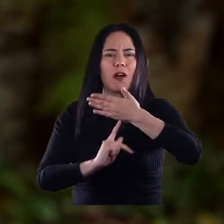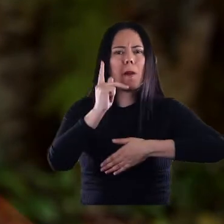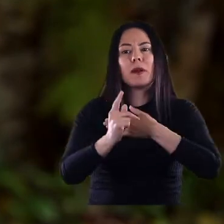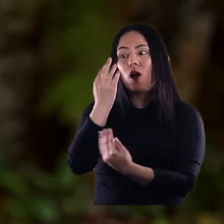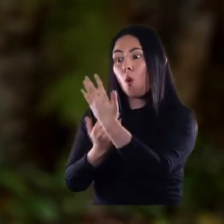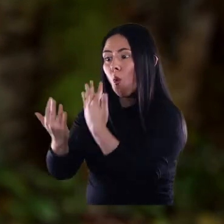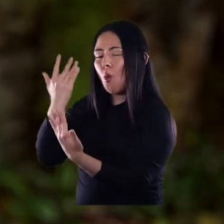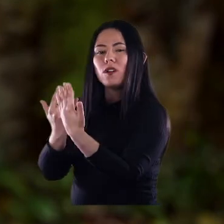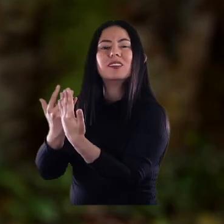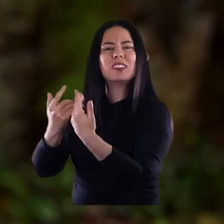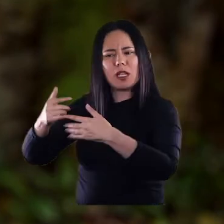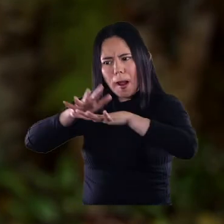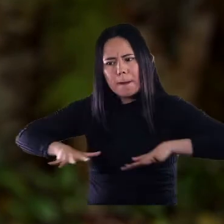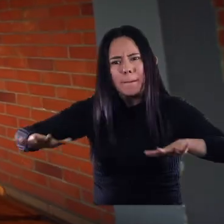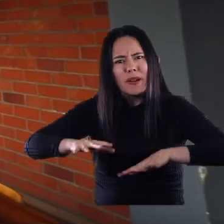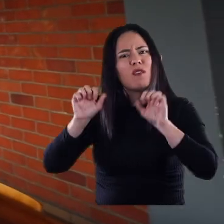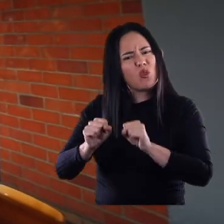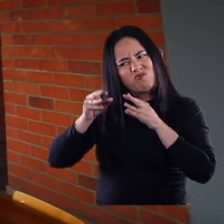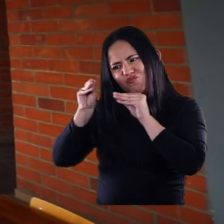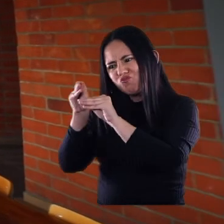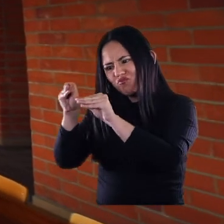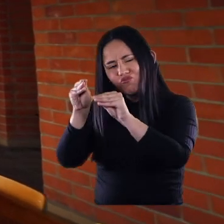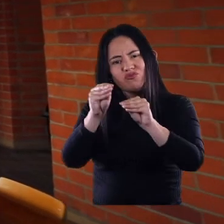proyecto de tener una cocina y tener espacios para gastronomía.